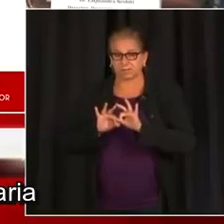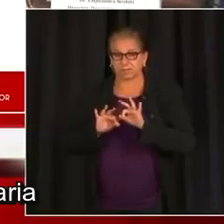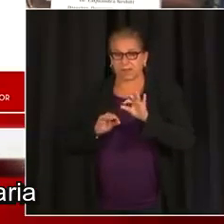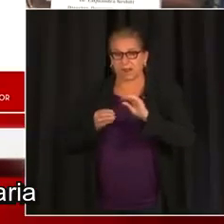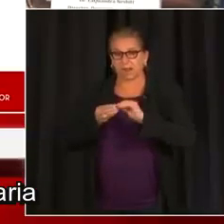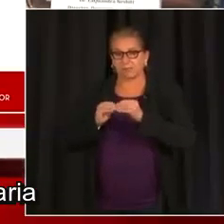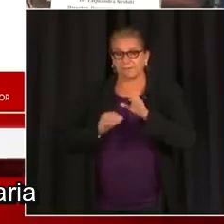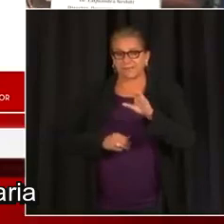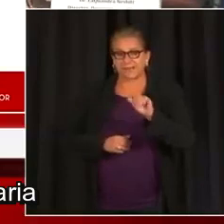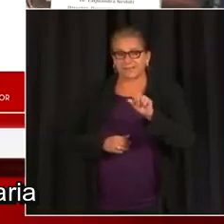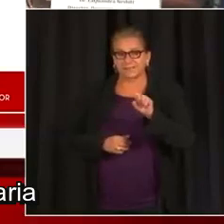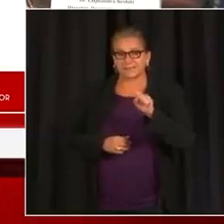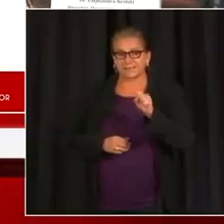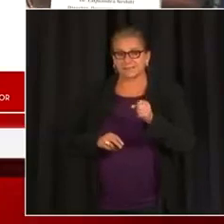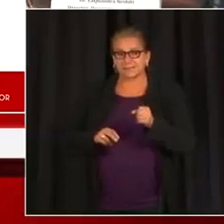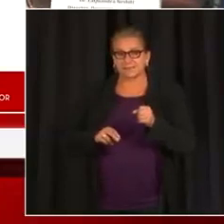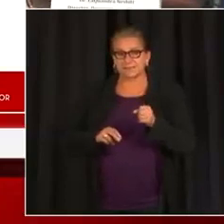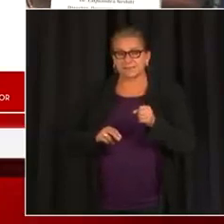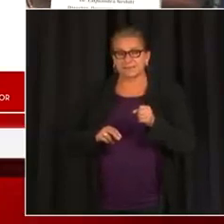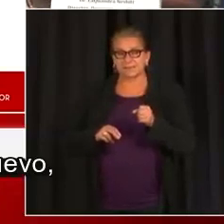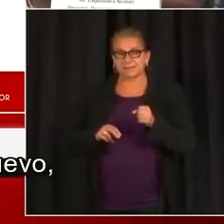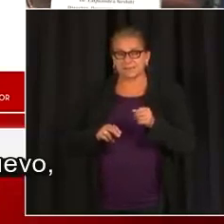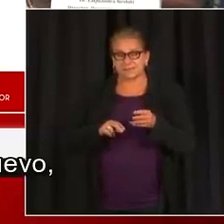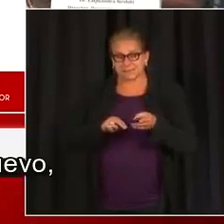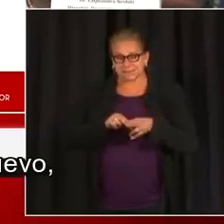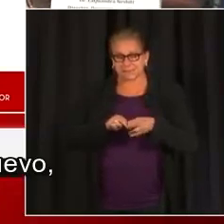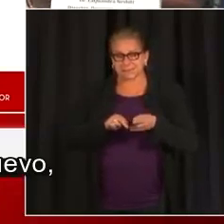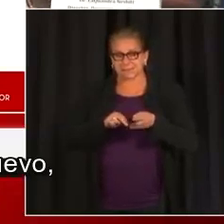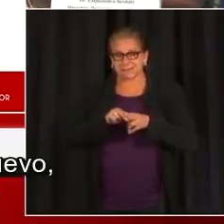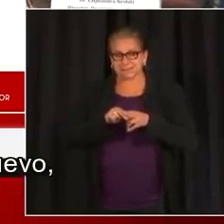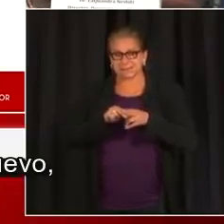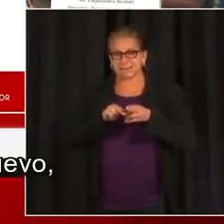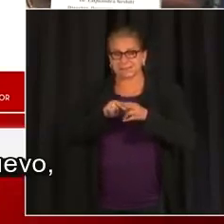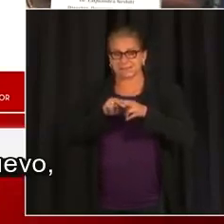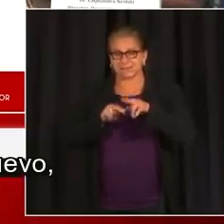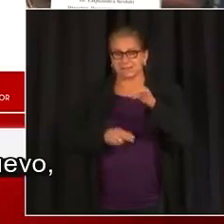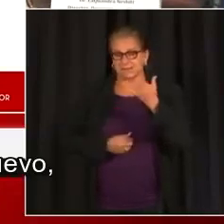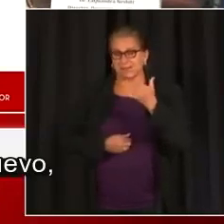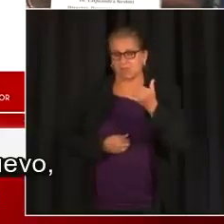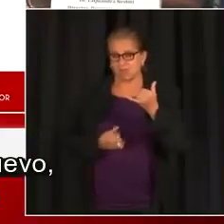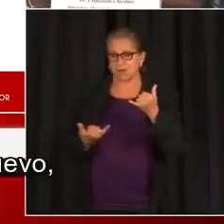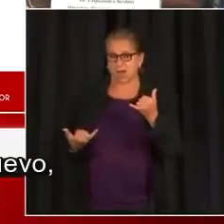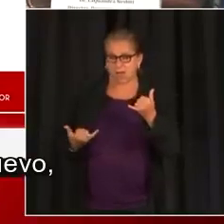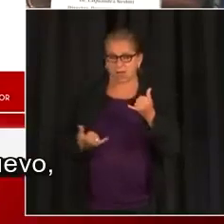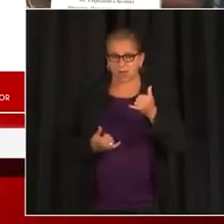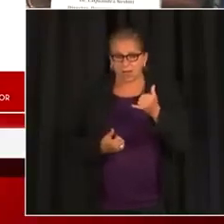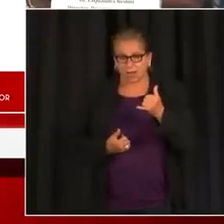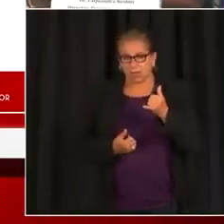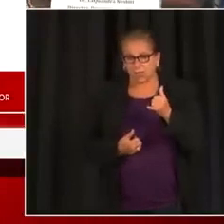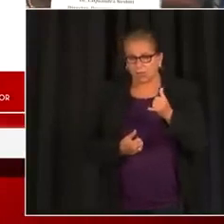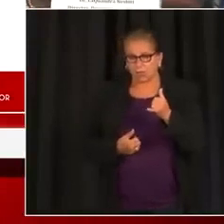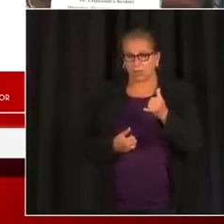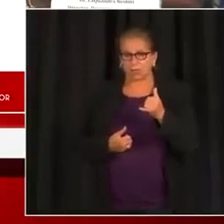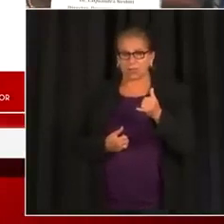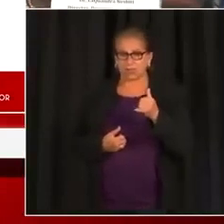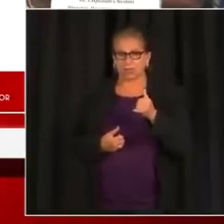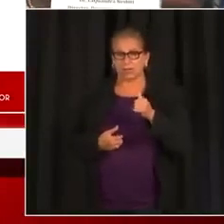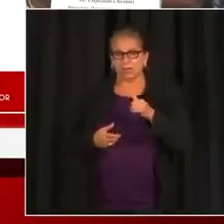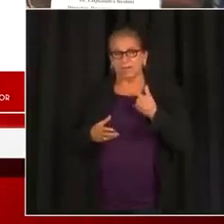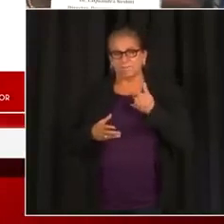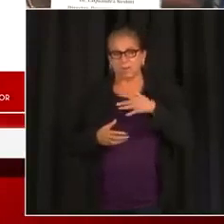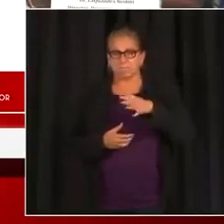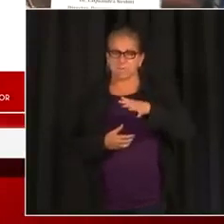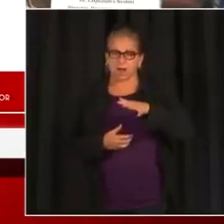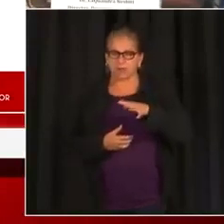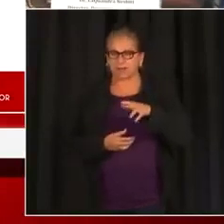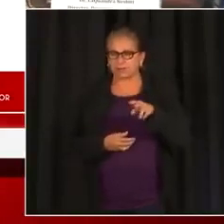sobre todo la tasa de casos diaria, que ahora pasó a amarillo de nuevo, indicando que tenemos transmisión moderada